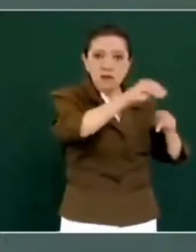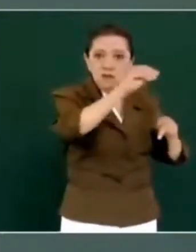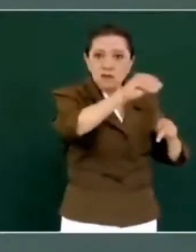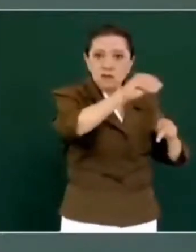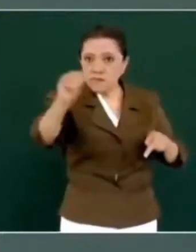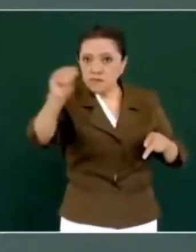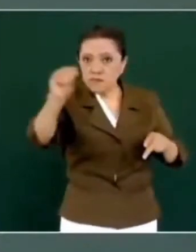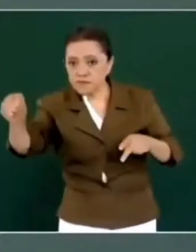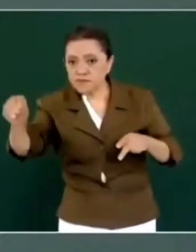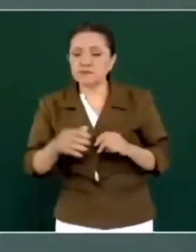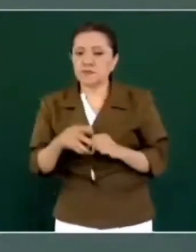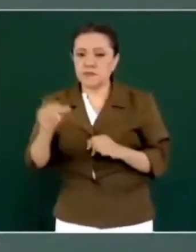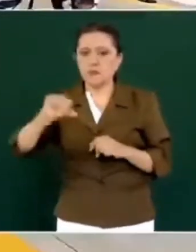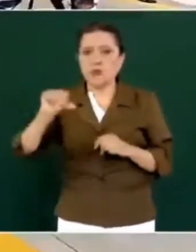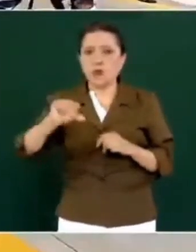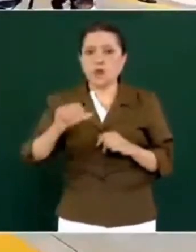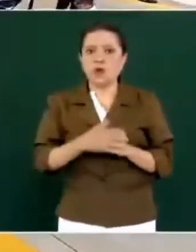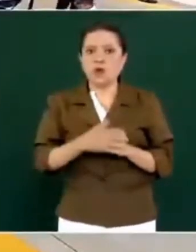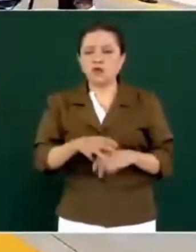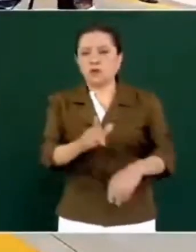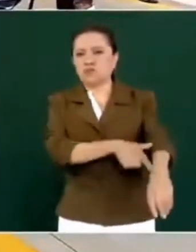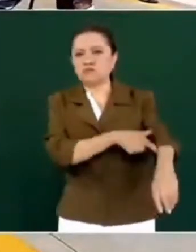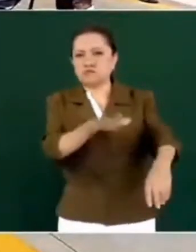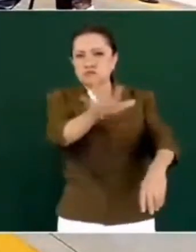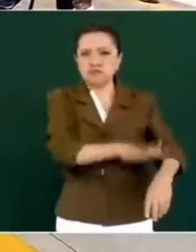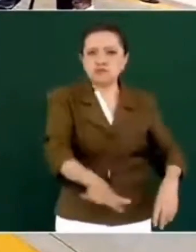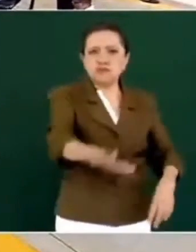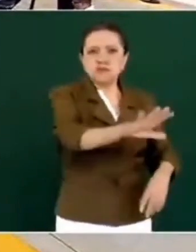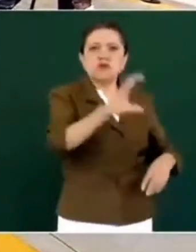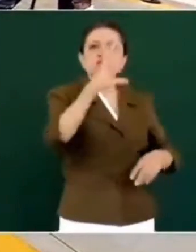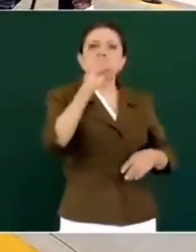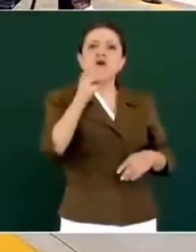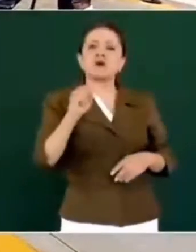toda la Costa Chica.